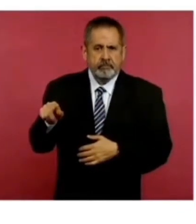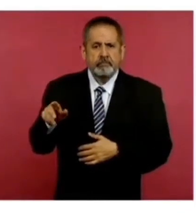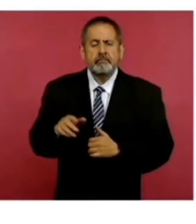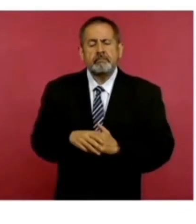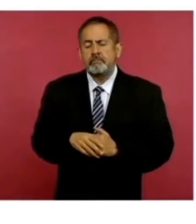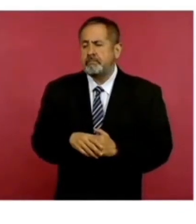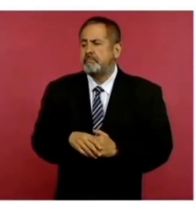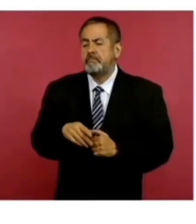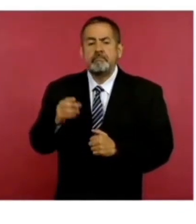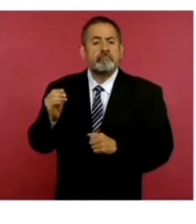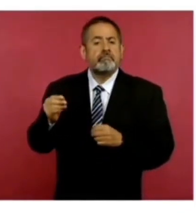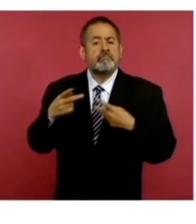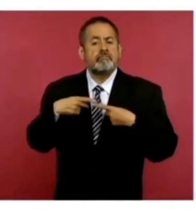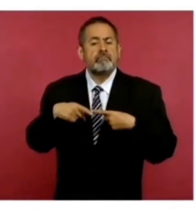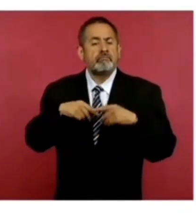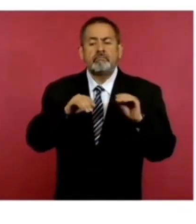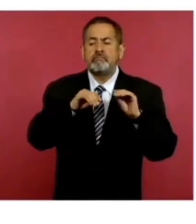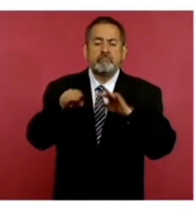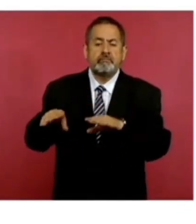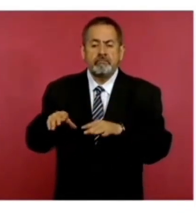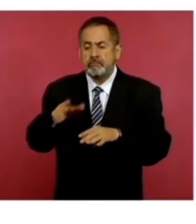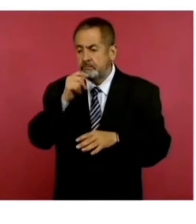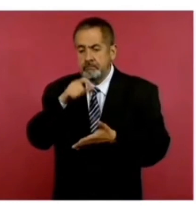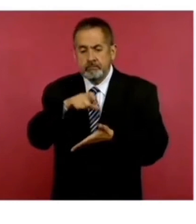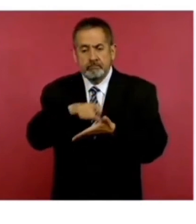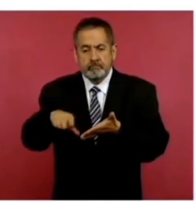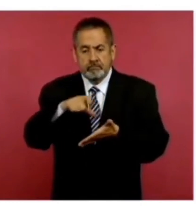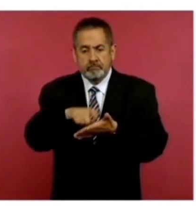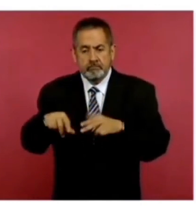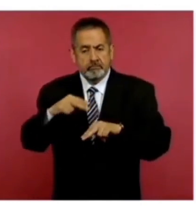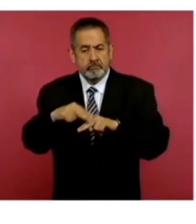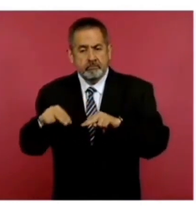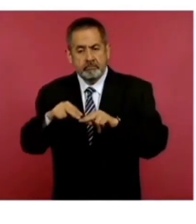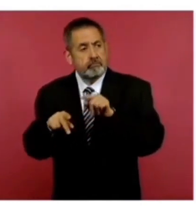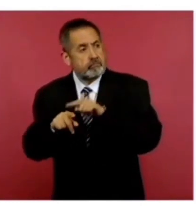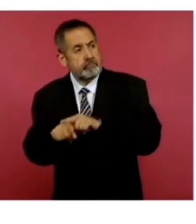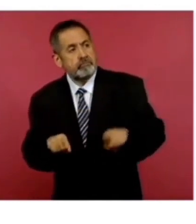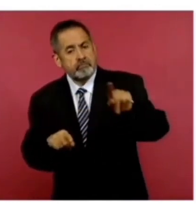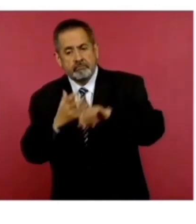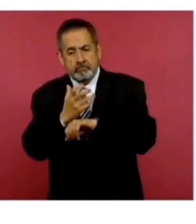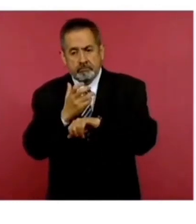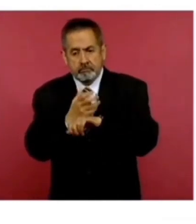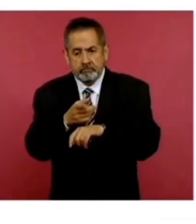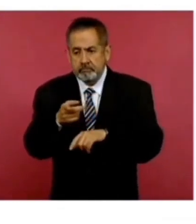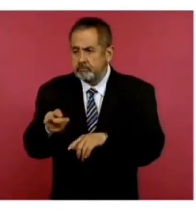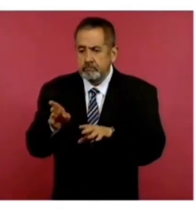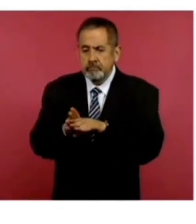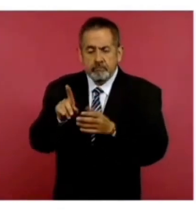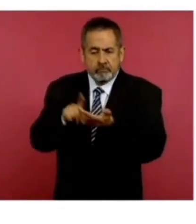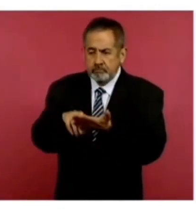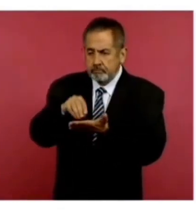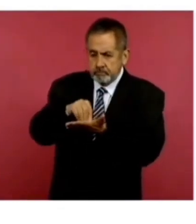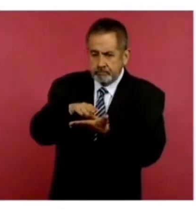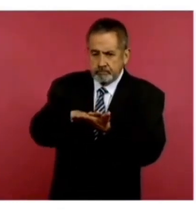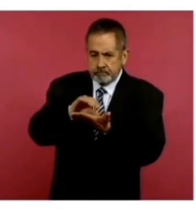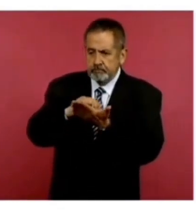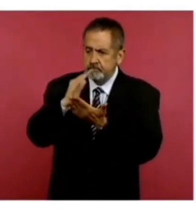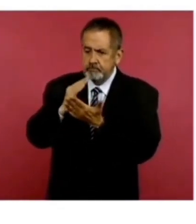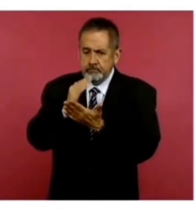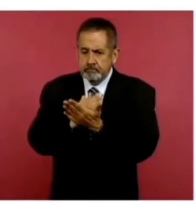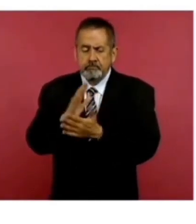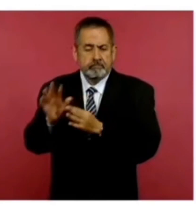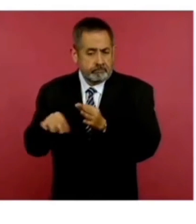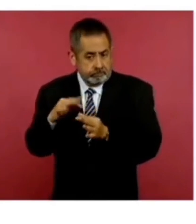enviar a muchas personas, bueno, pueden comprar sus boletos para viajar rumbo a Estados Unidos, si ya tienen confirmadas estas citas. Pero,